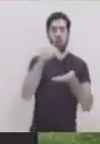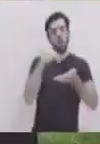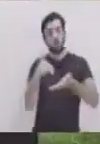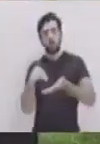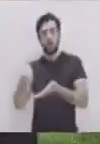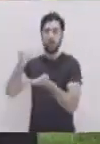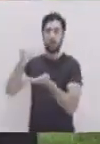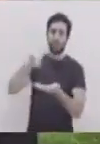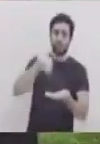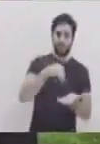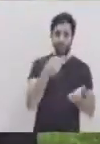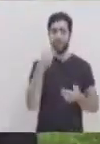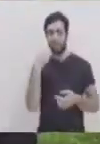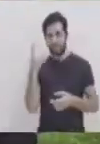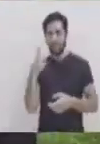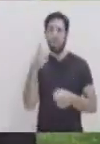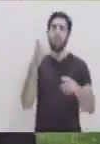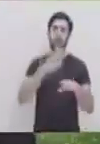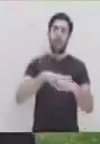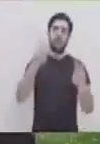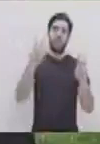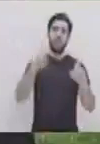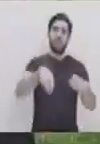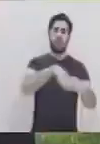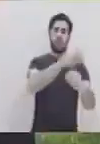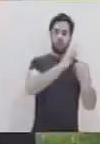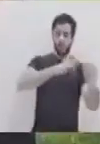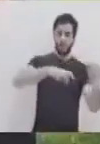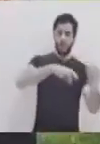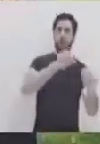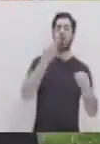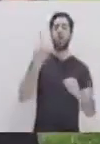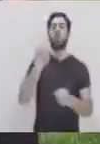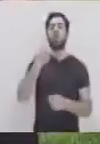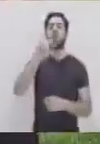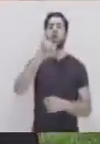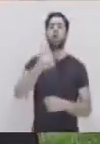en estas comunidades, sobre todo en comunidades del municipio de Chocotán.